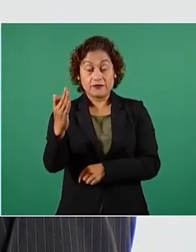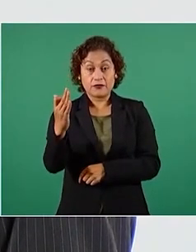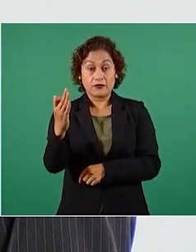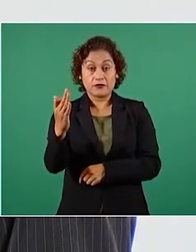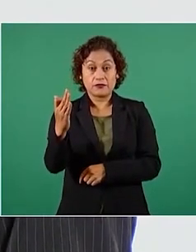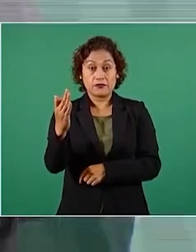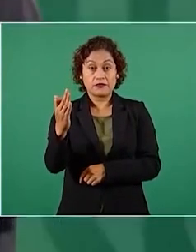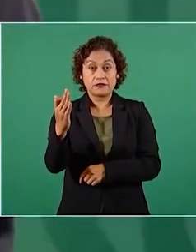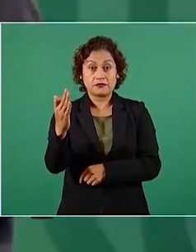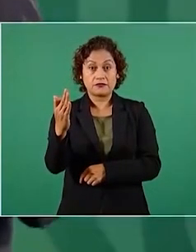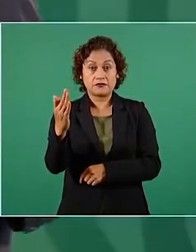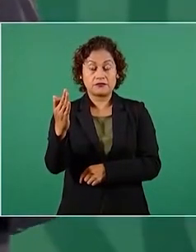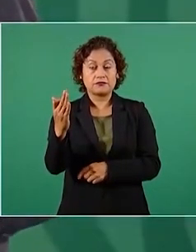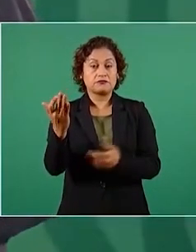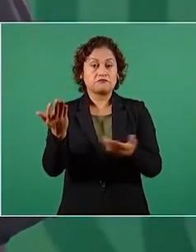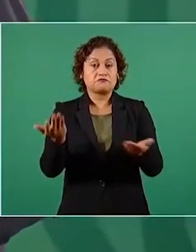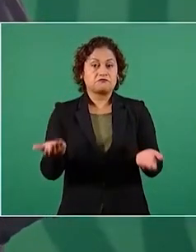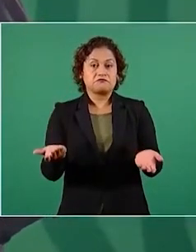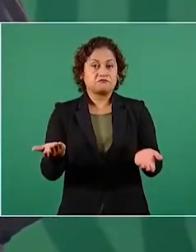había habido